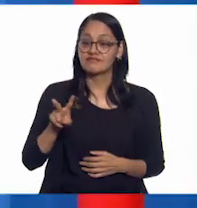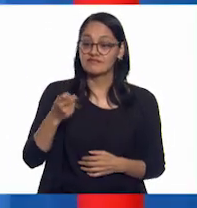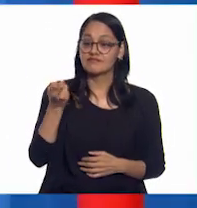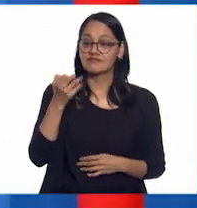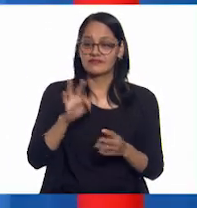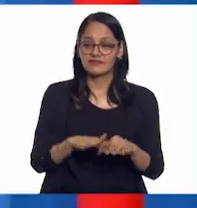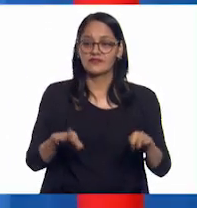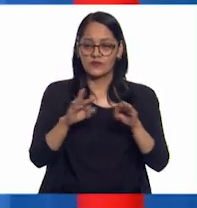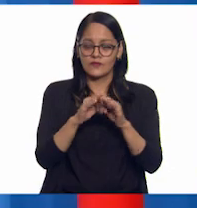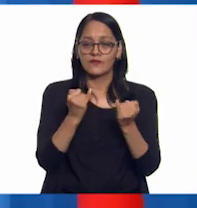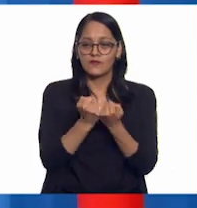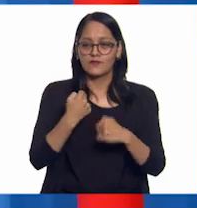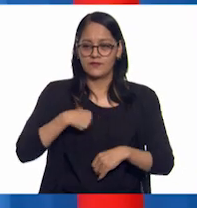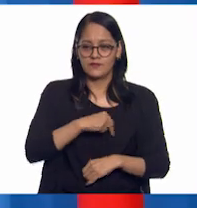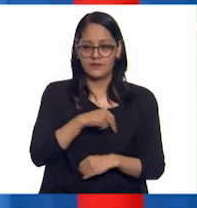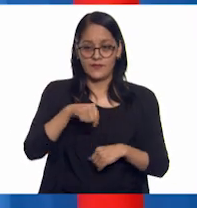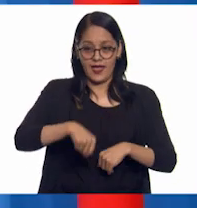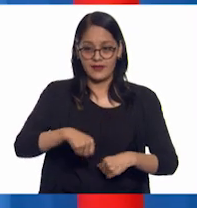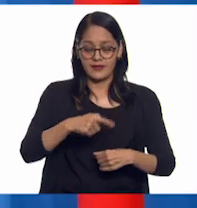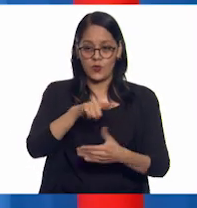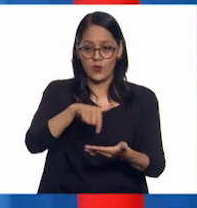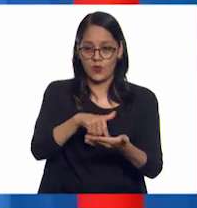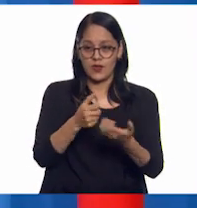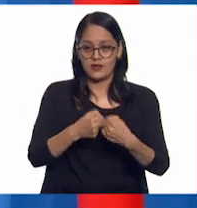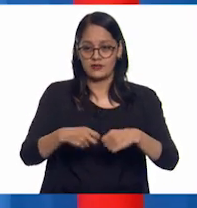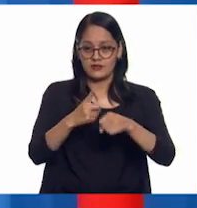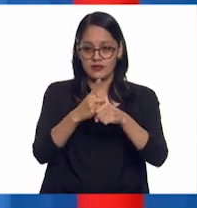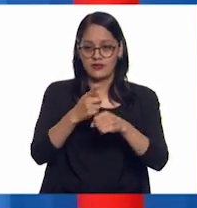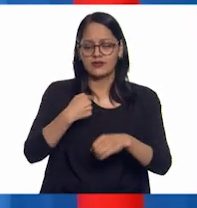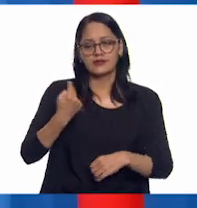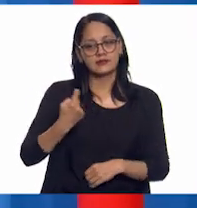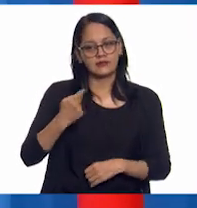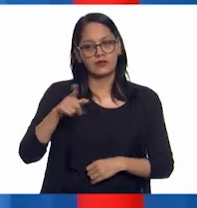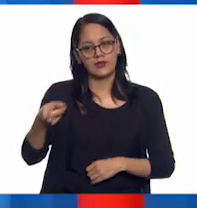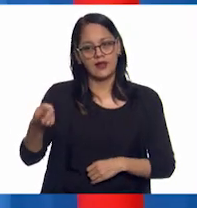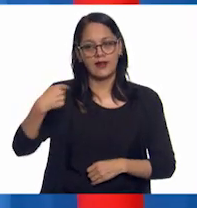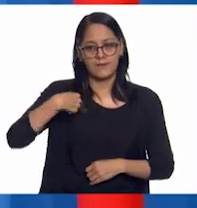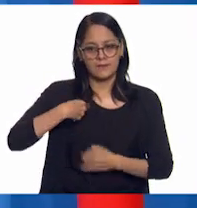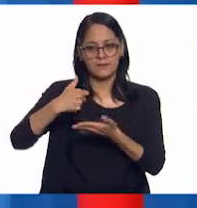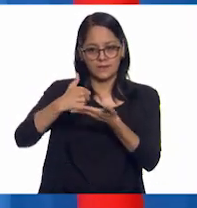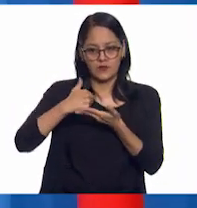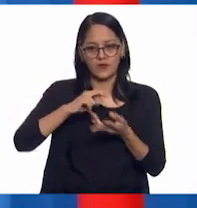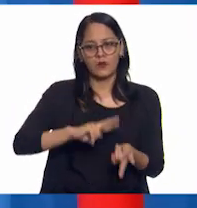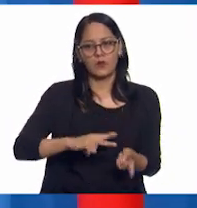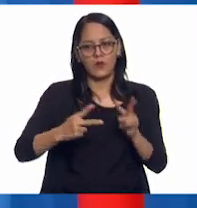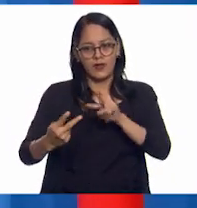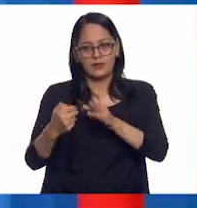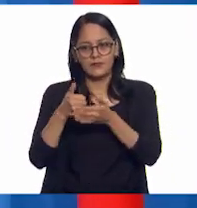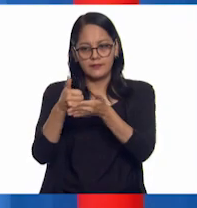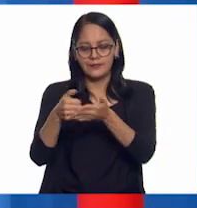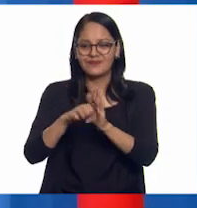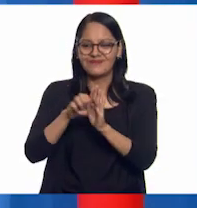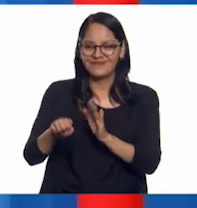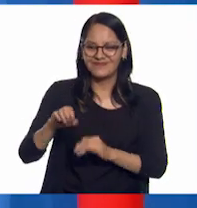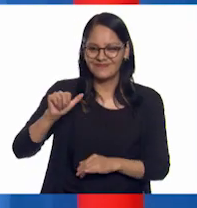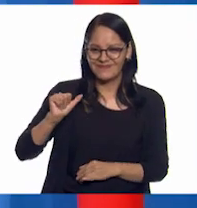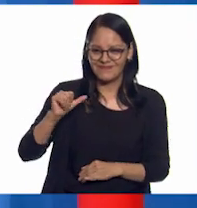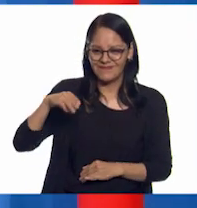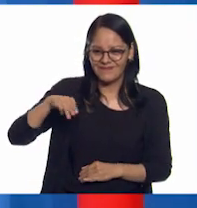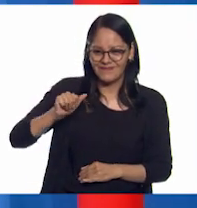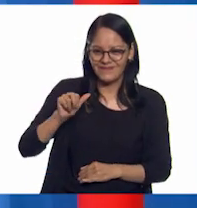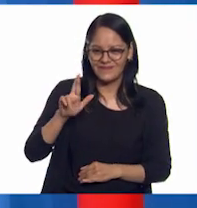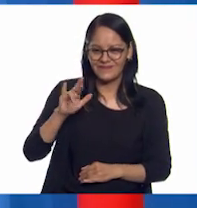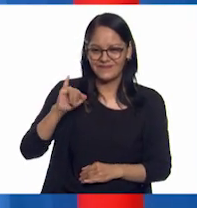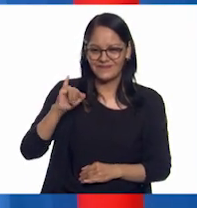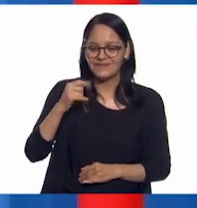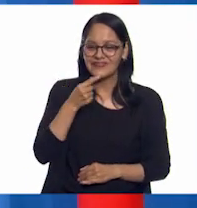ya que como vivimos en sociedad necesitamos unos de los otros, como pues cuando hablamos de Amaury y su preocupación con